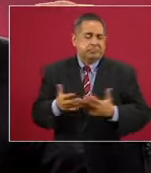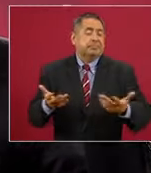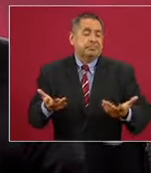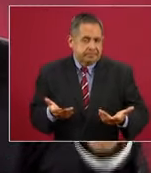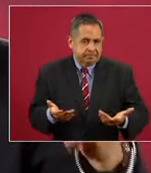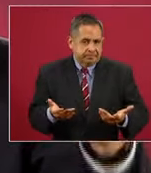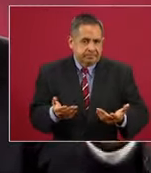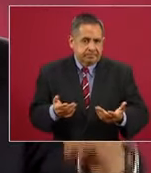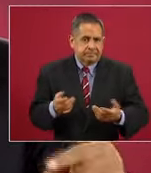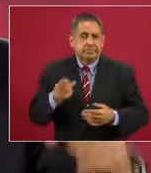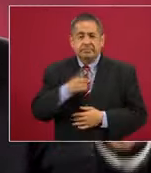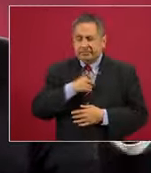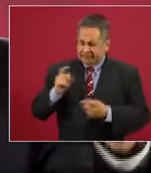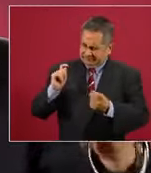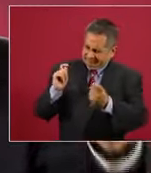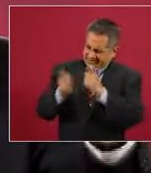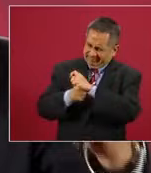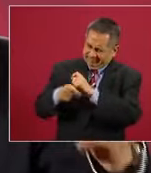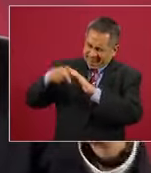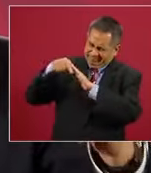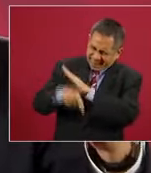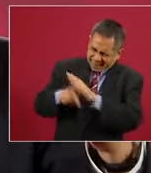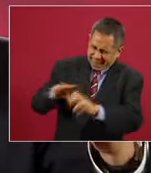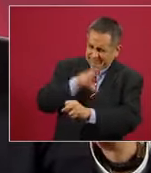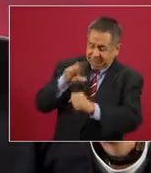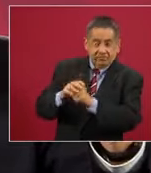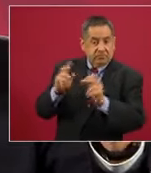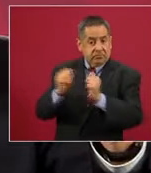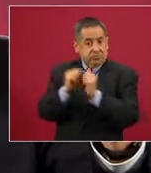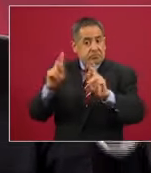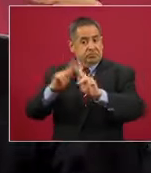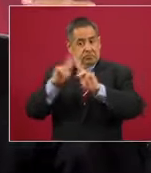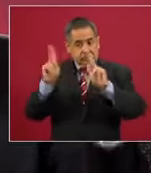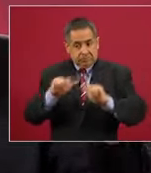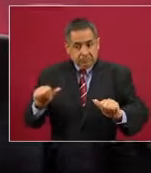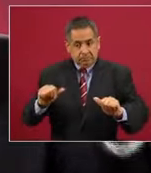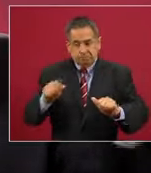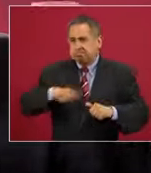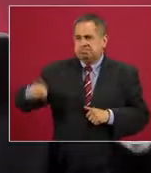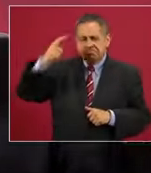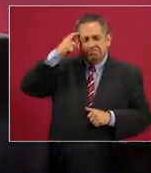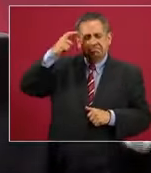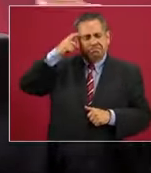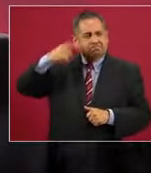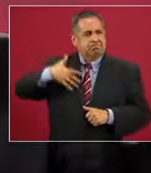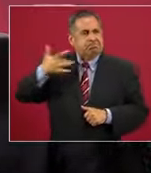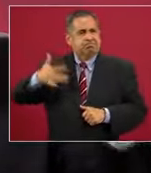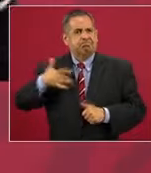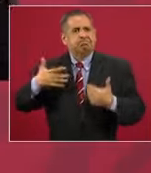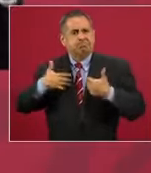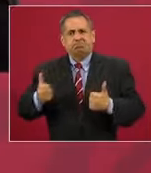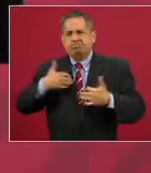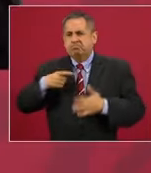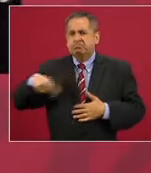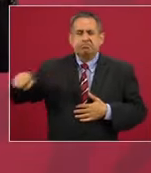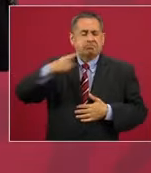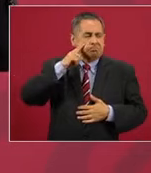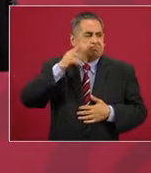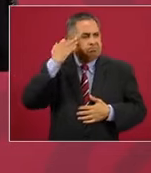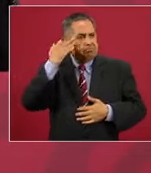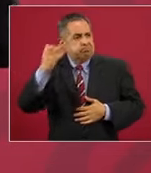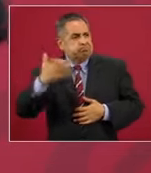la transformación se logra por la vía pacífica, creando conciencia a través del tiempo,